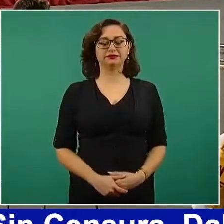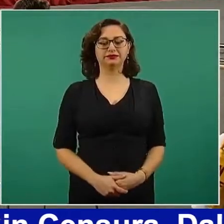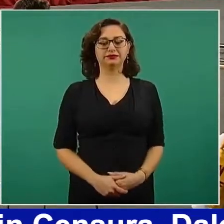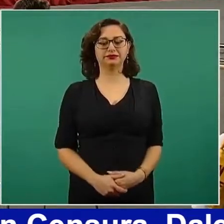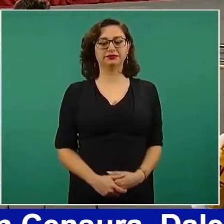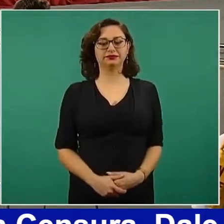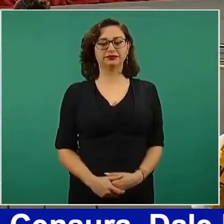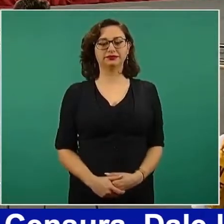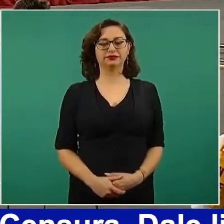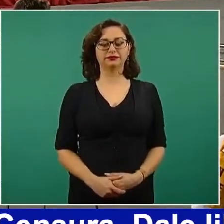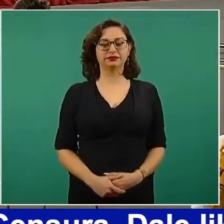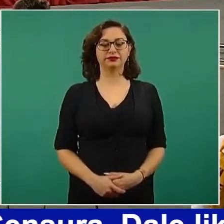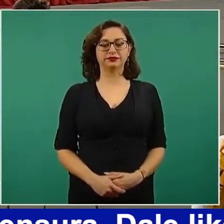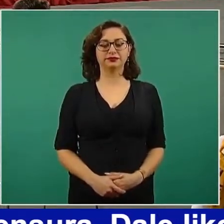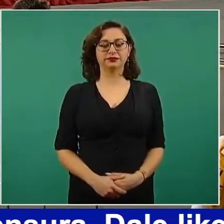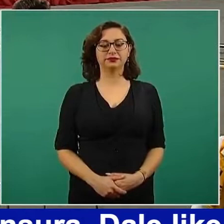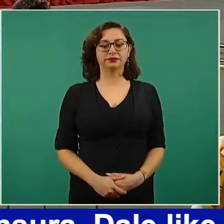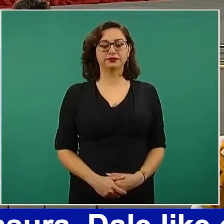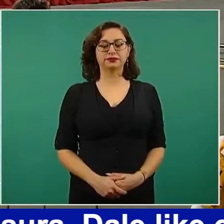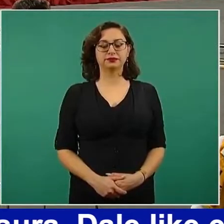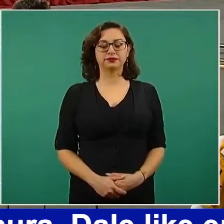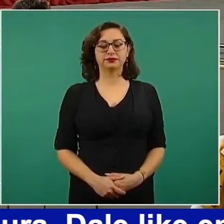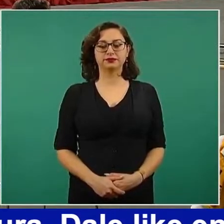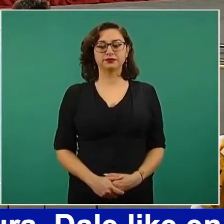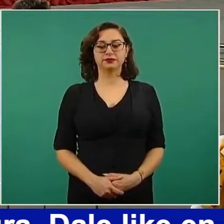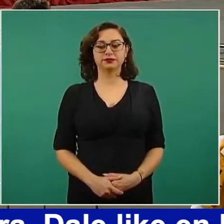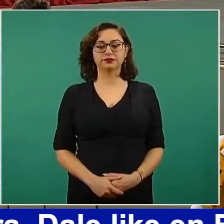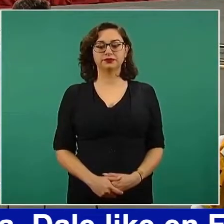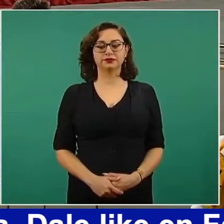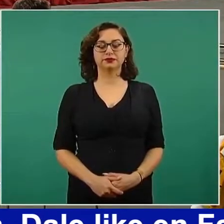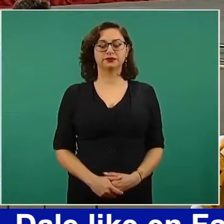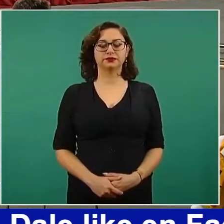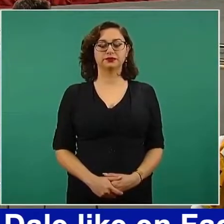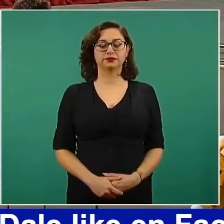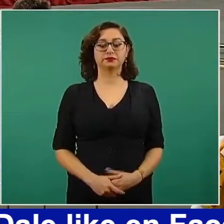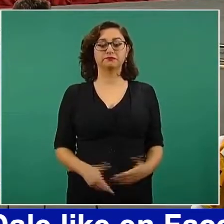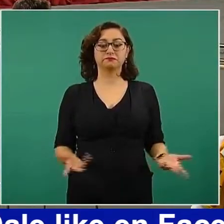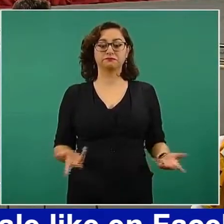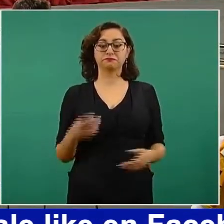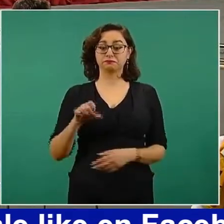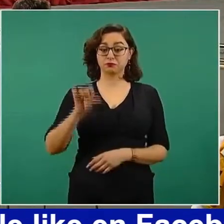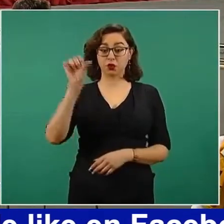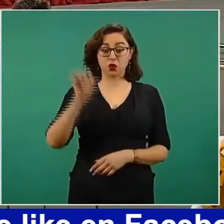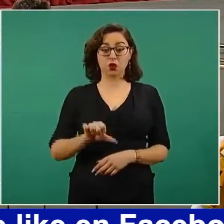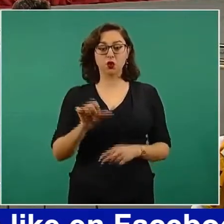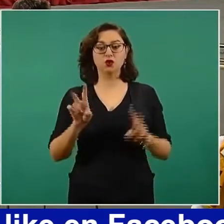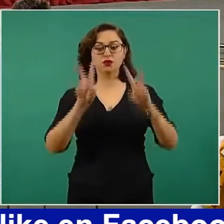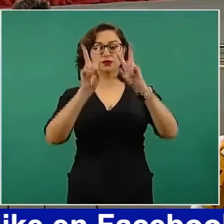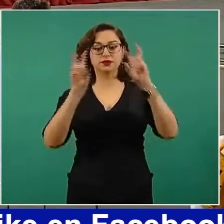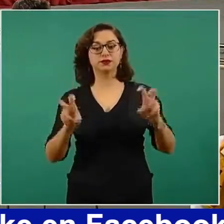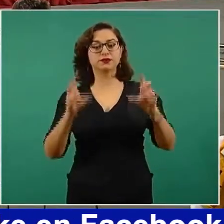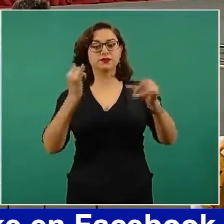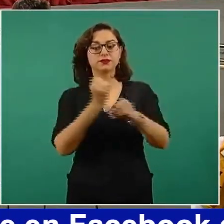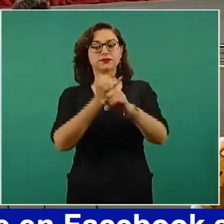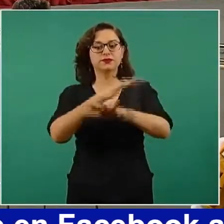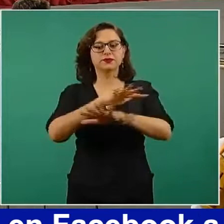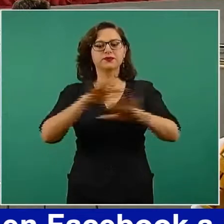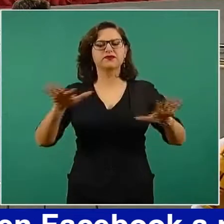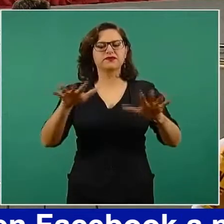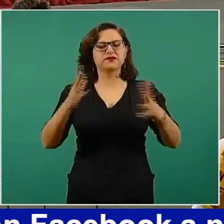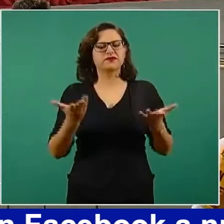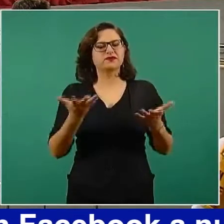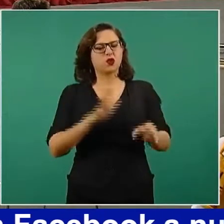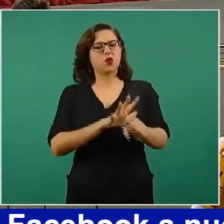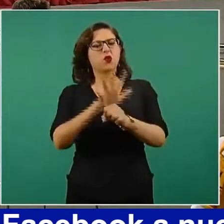El día de hoy vamos a informar sobre dos